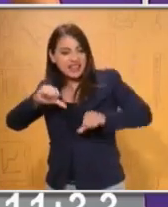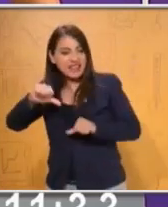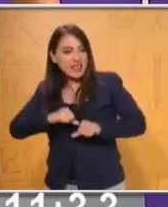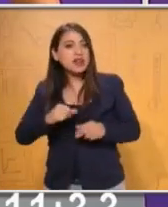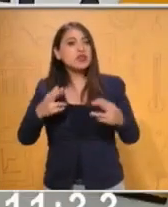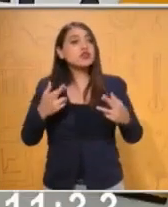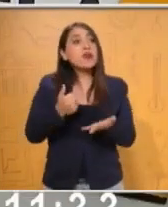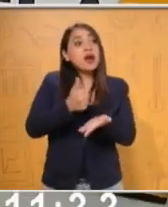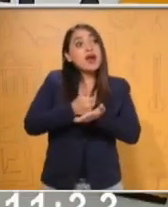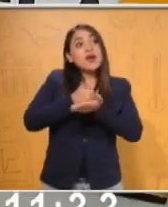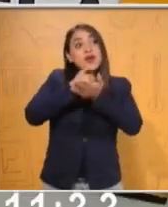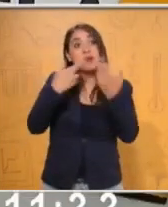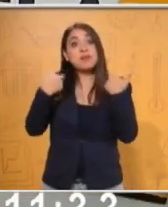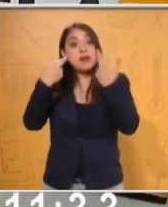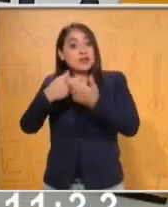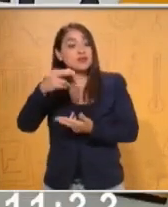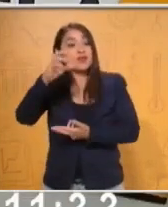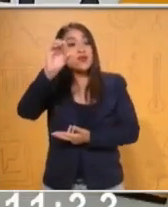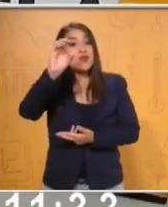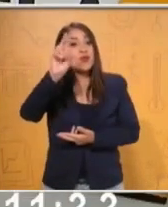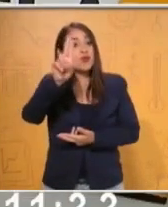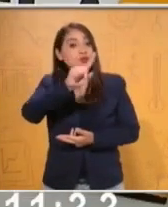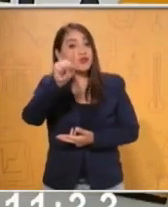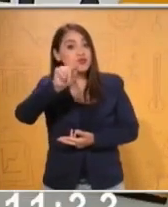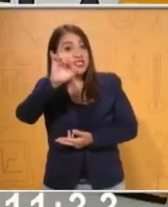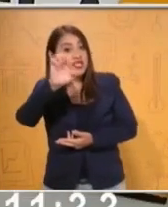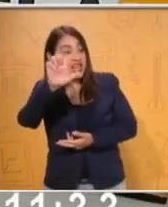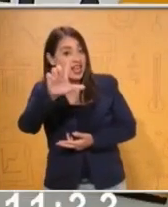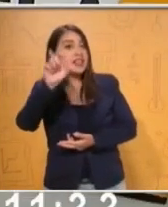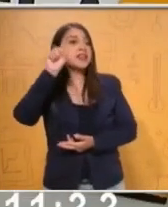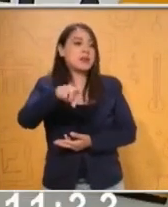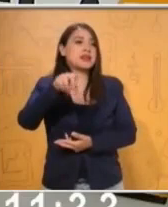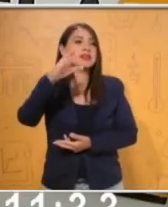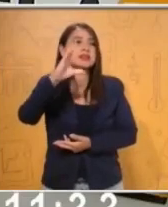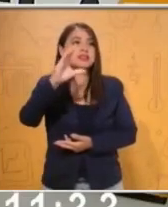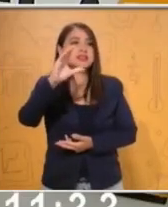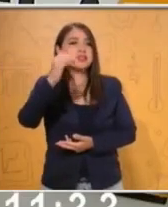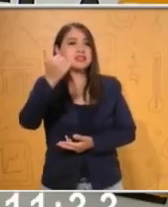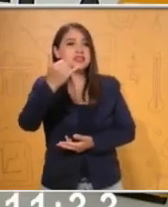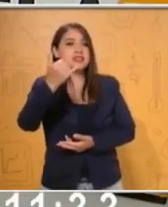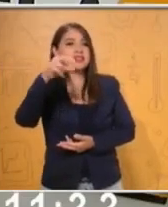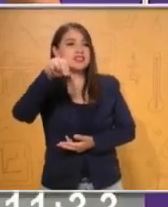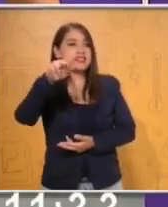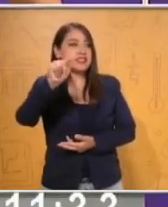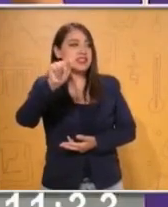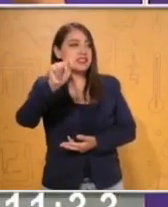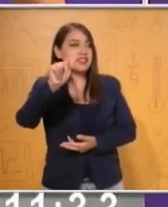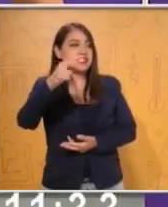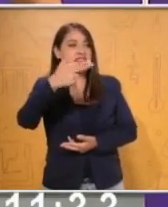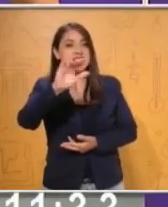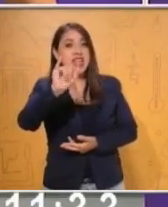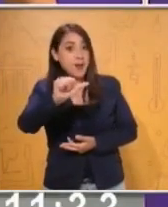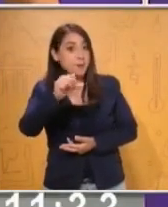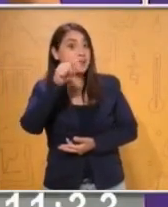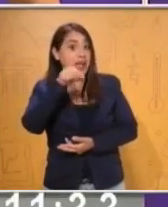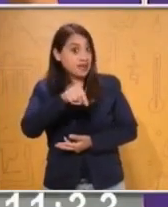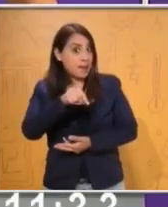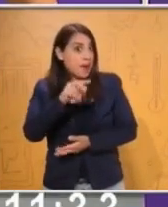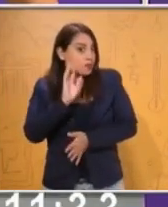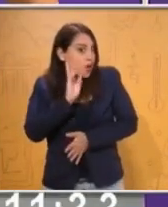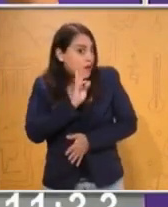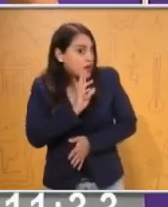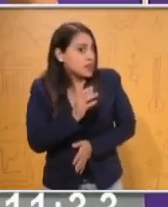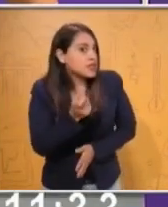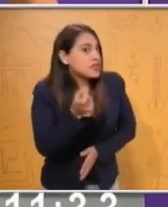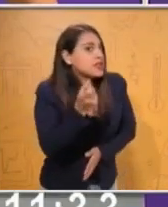maestra Cintia, ¿de acuerdo? Porque vamos a jugar a ver quién adivina primero y quien no adivine, pues va a tener que realizar